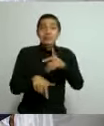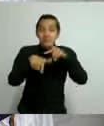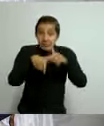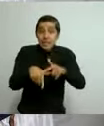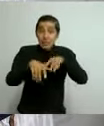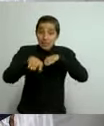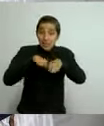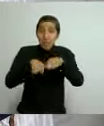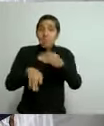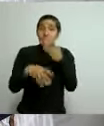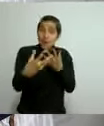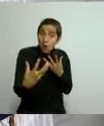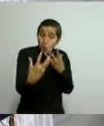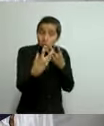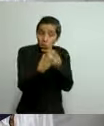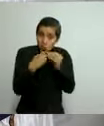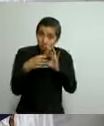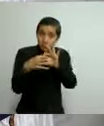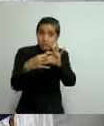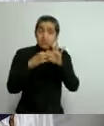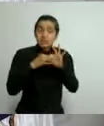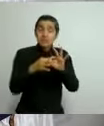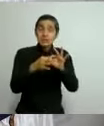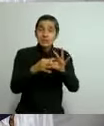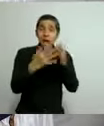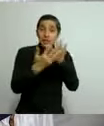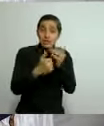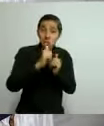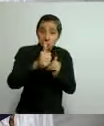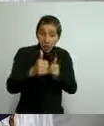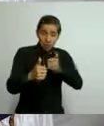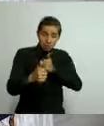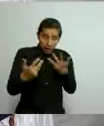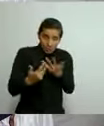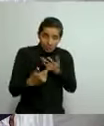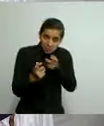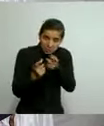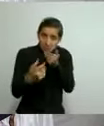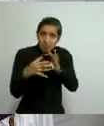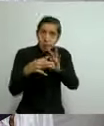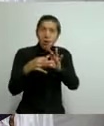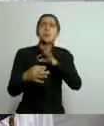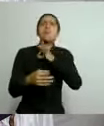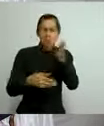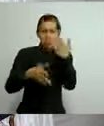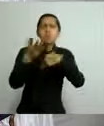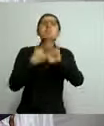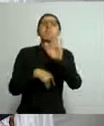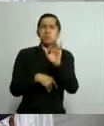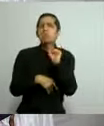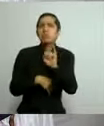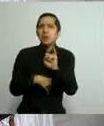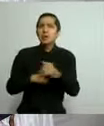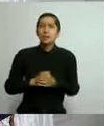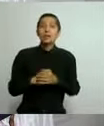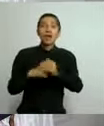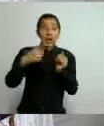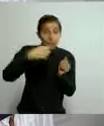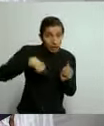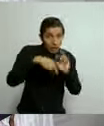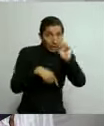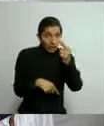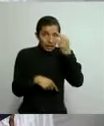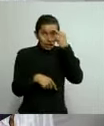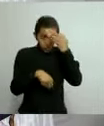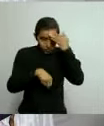juntos y haciendo cada quien la parte que nos toca, vamos a salir adelante. Hay que tener presente que